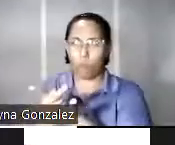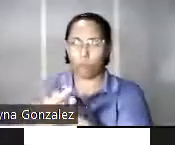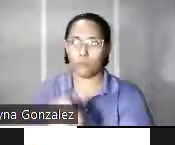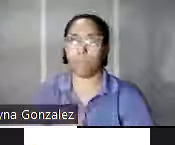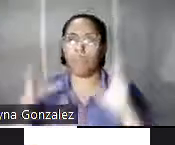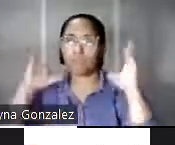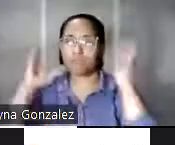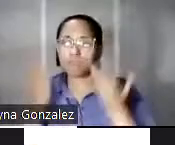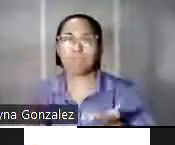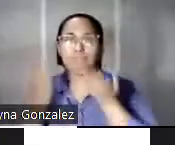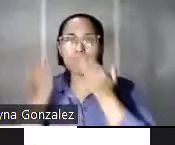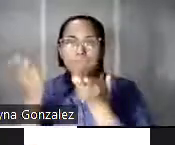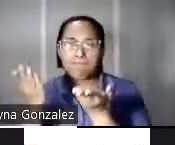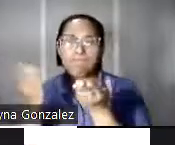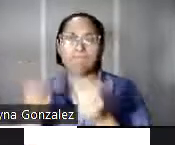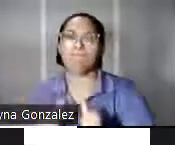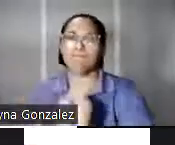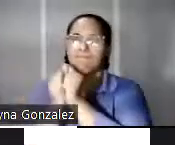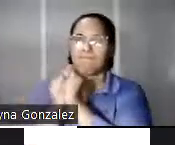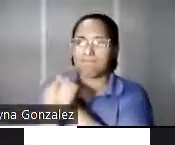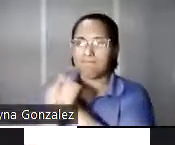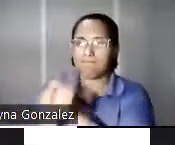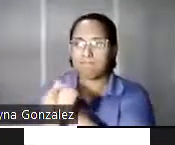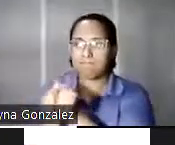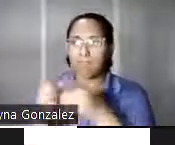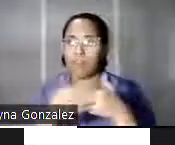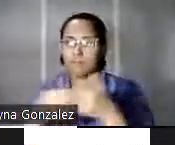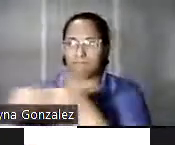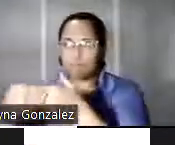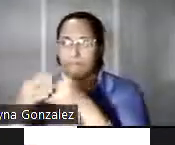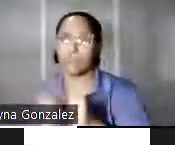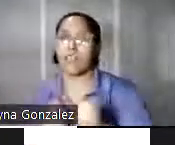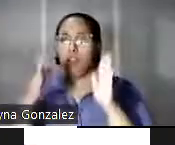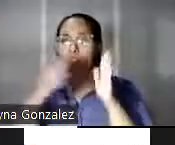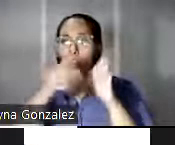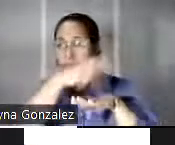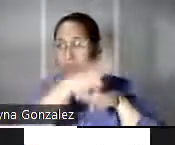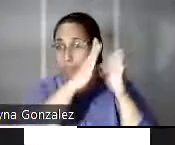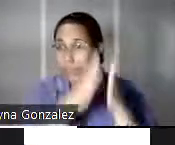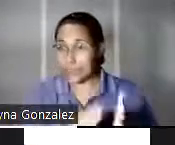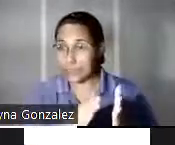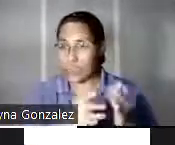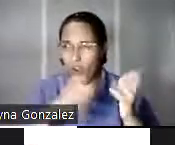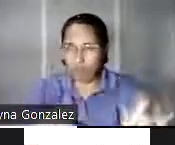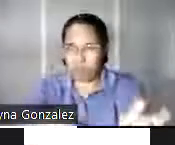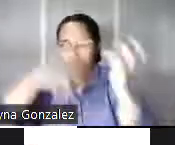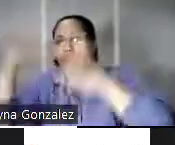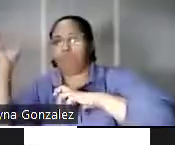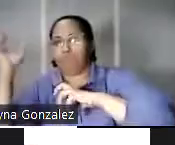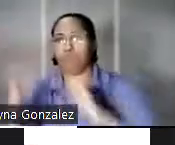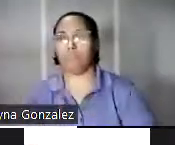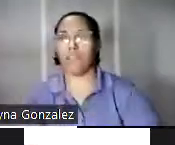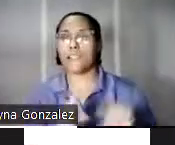brindó sostén, acompañamiento y guía a los puertorriqueños durante la crisis. Varias estaciones